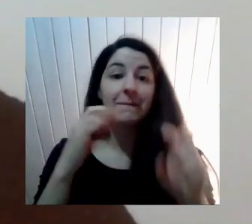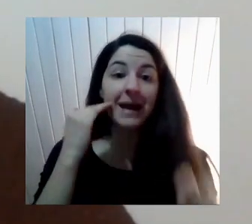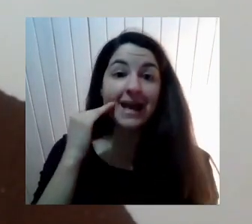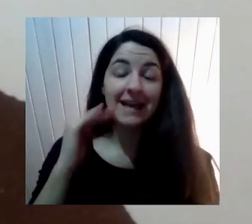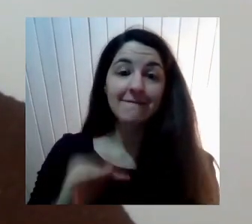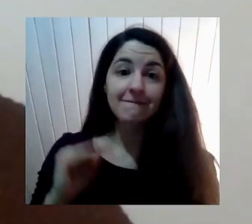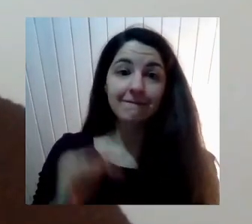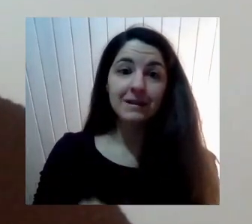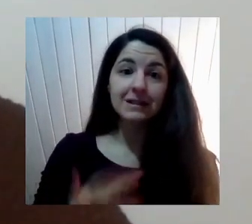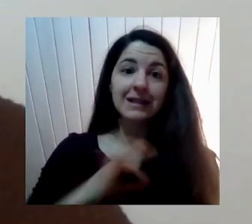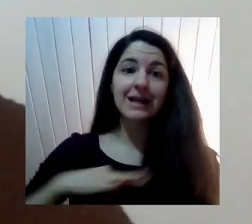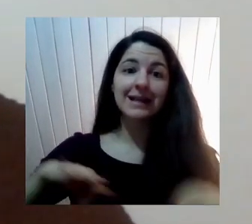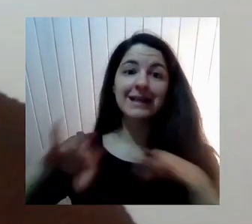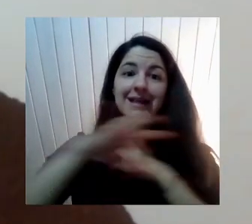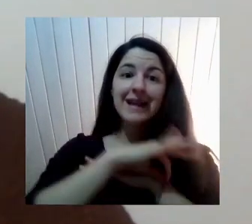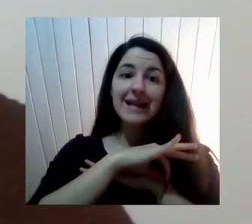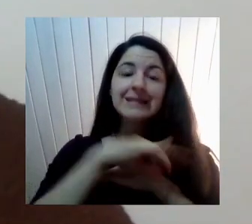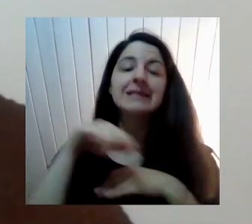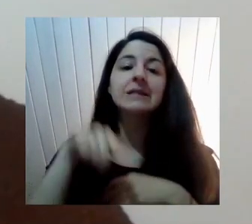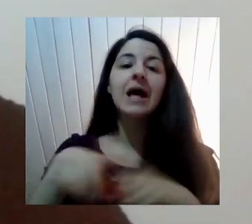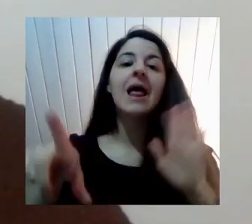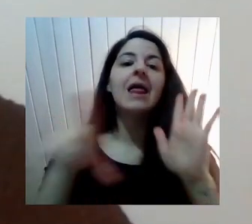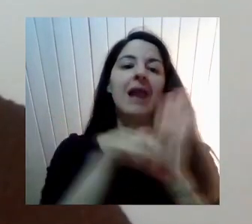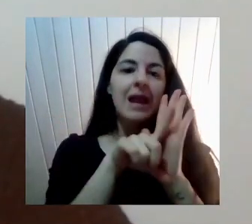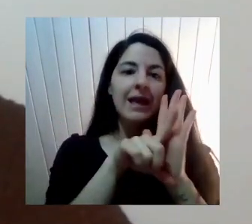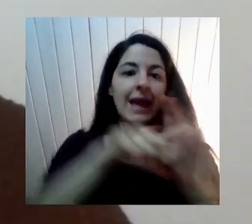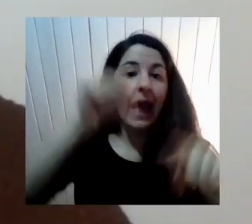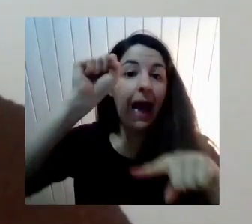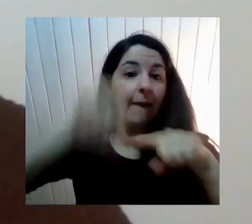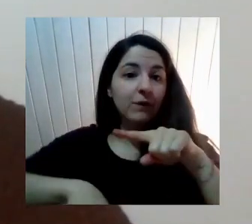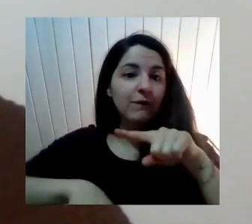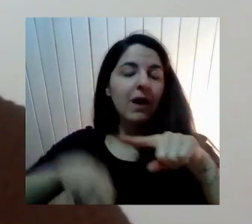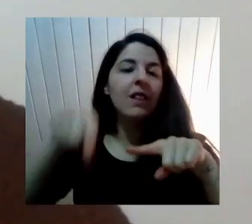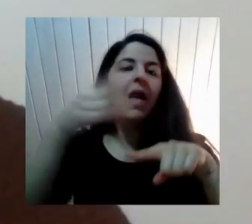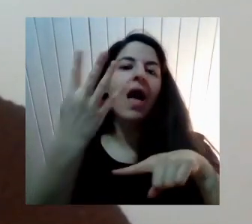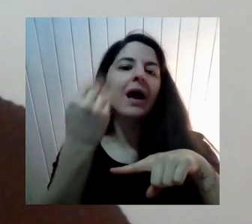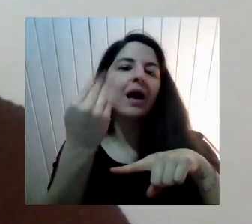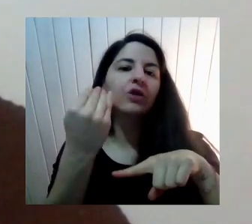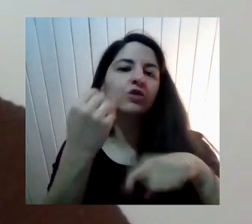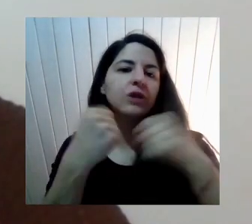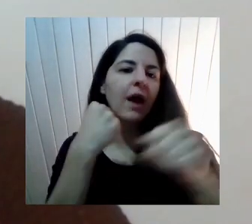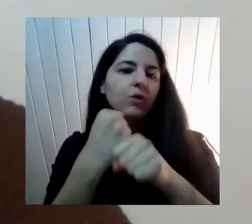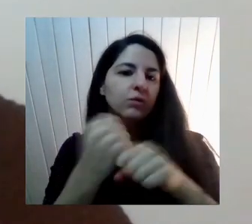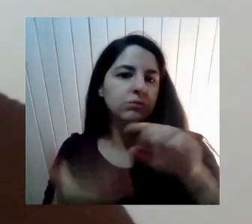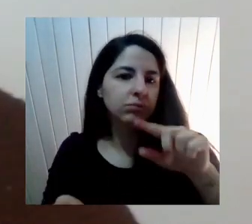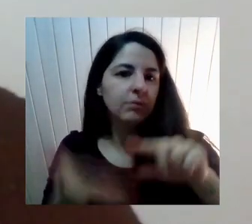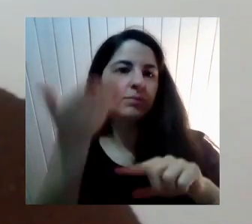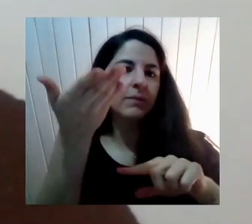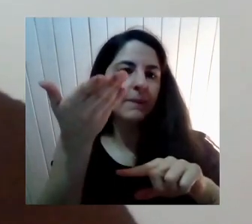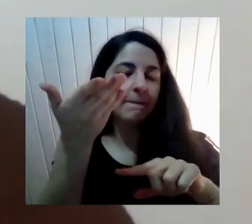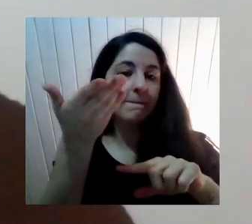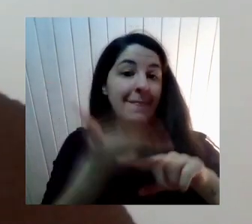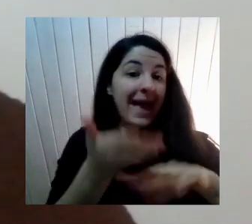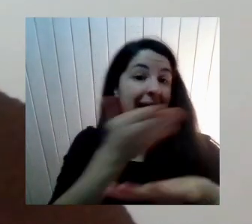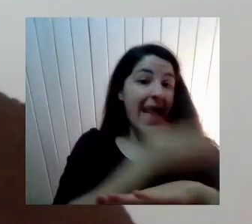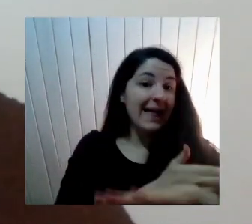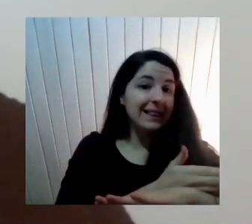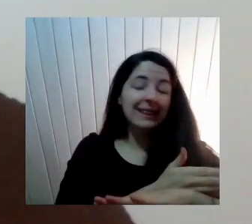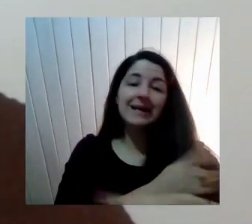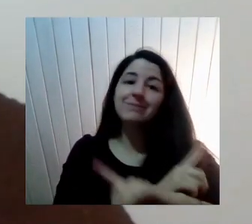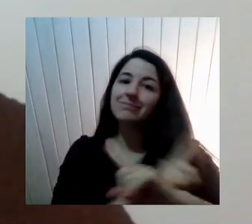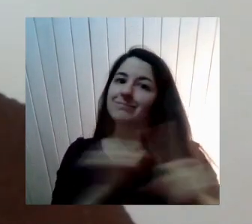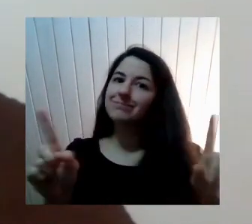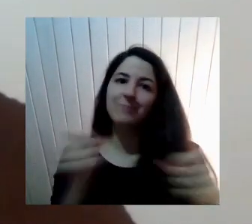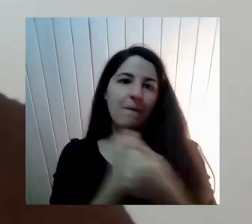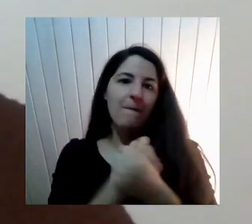Aprobó De identidad Género Desde los 14 Años Antes De eso No hay Posibilidad De cambio Registral De sexo Registral Ni de